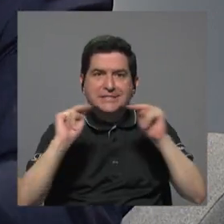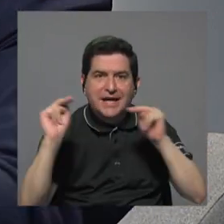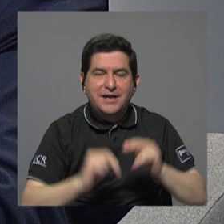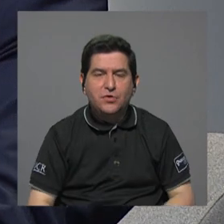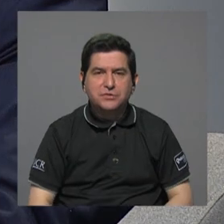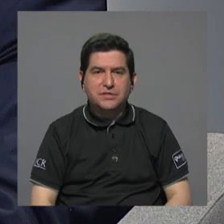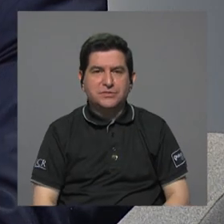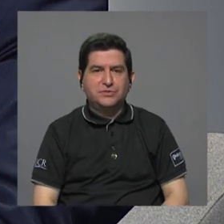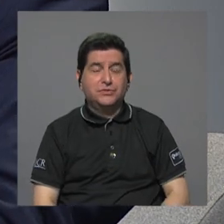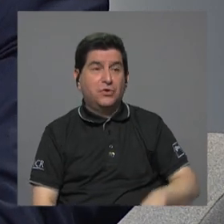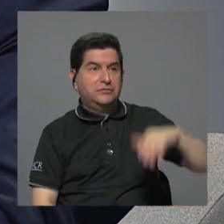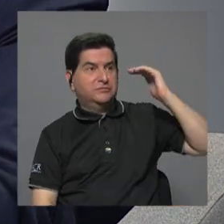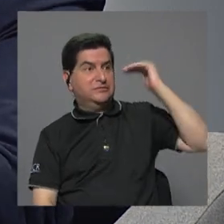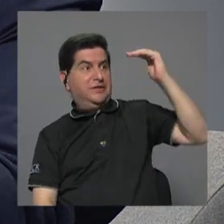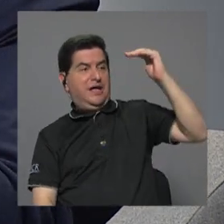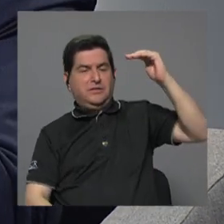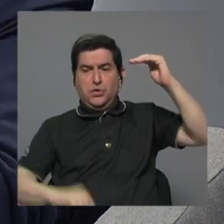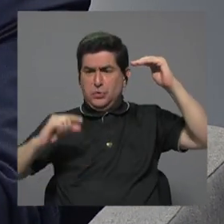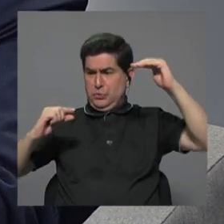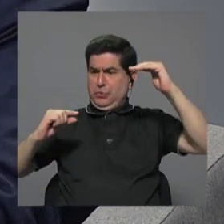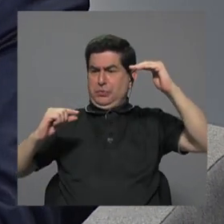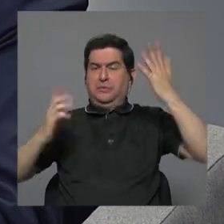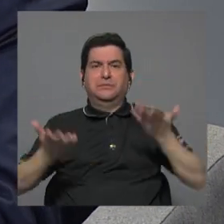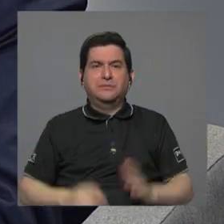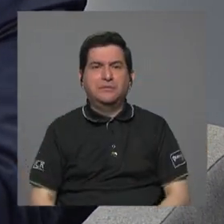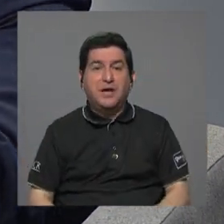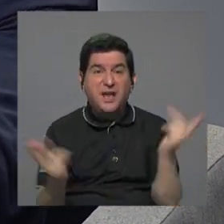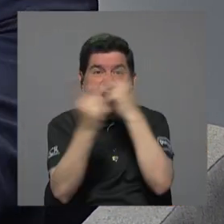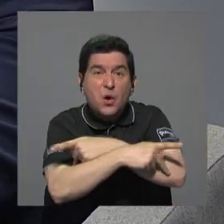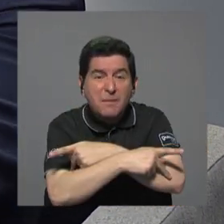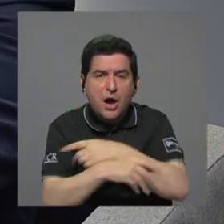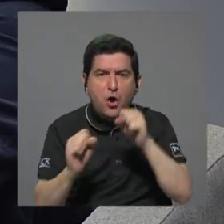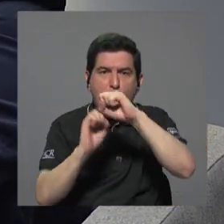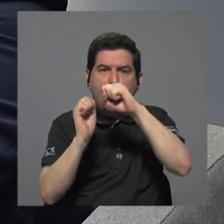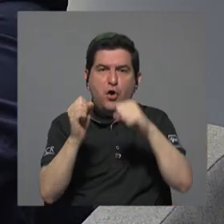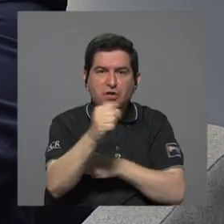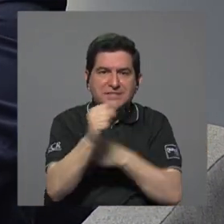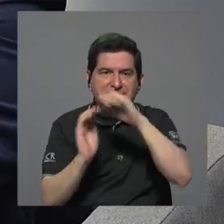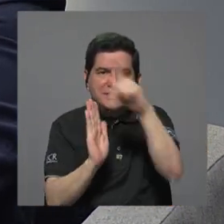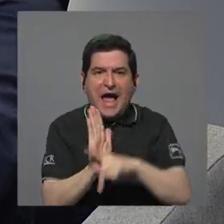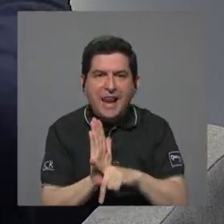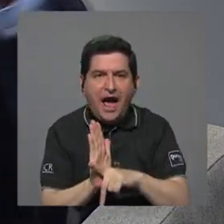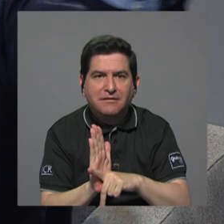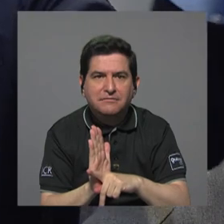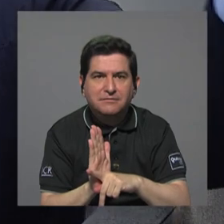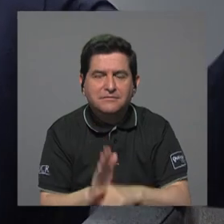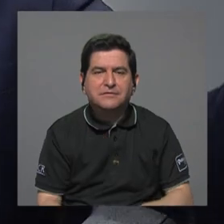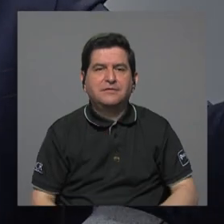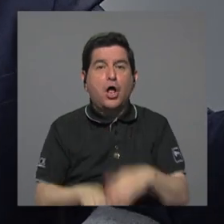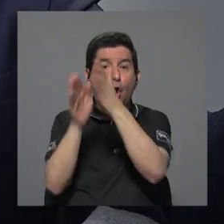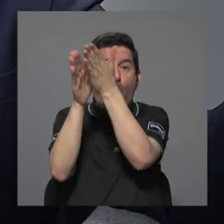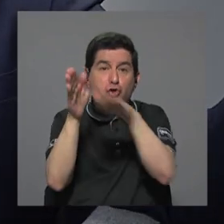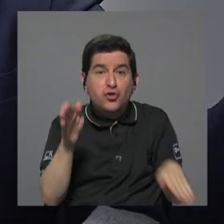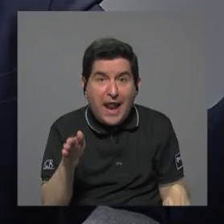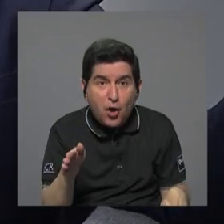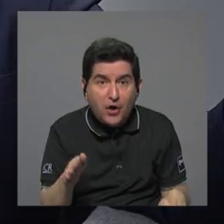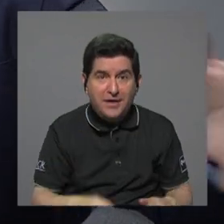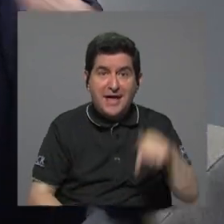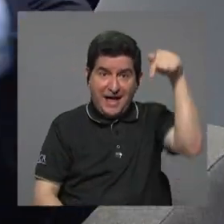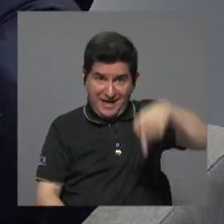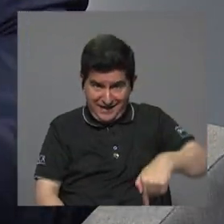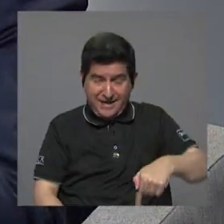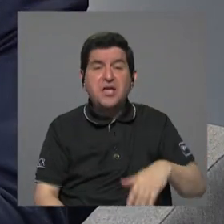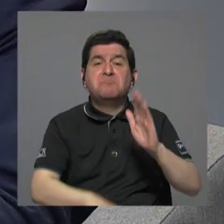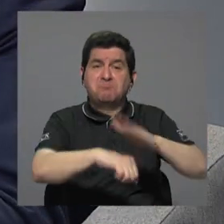este contra este y lo más grave es que la sala constitucional de este país la Contraloría General de la República de este país